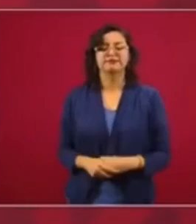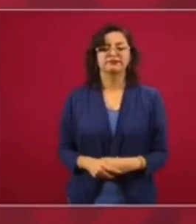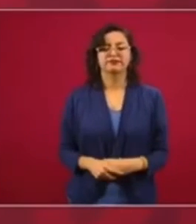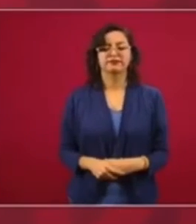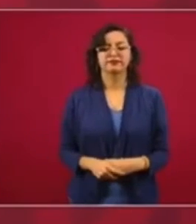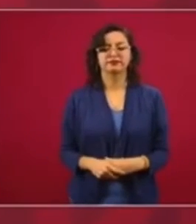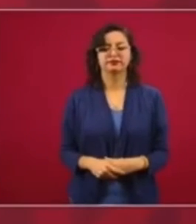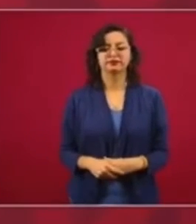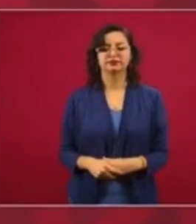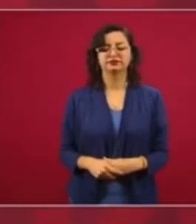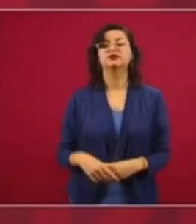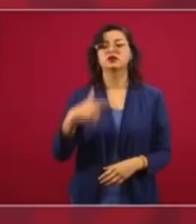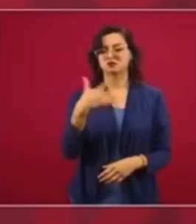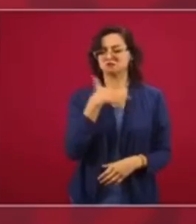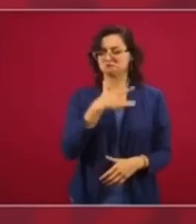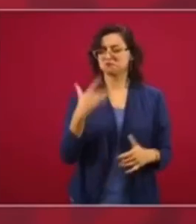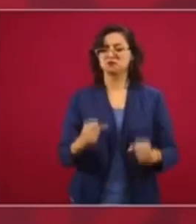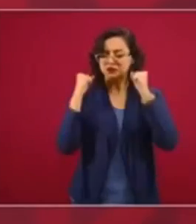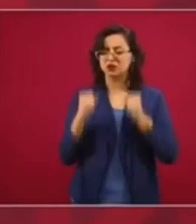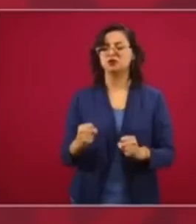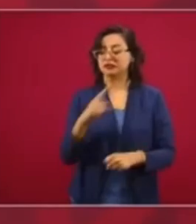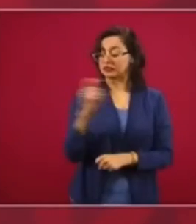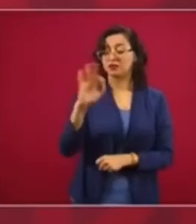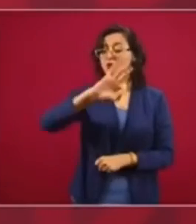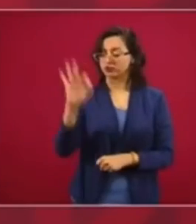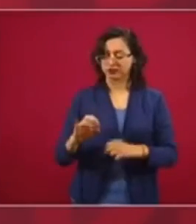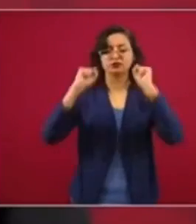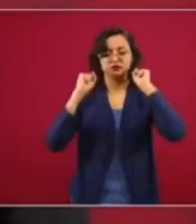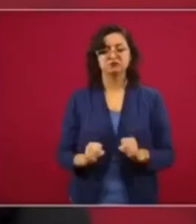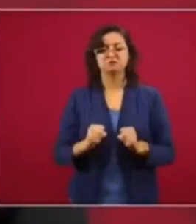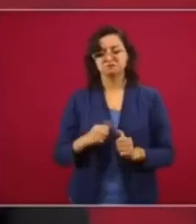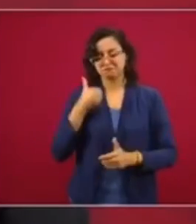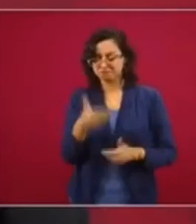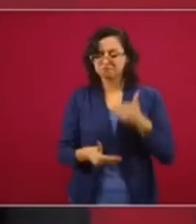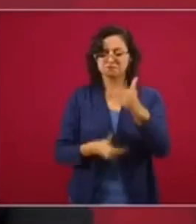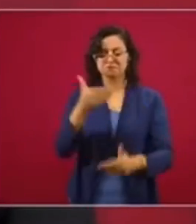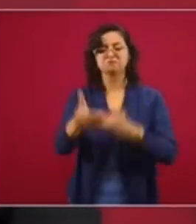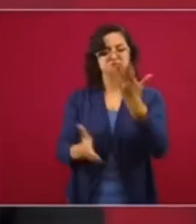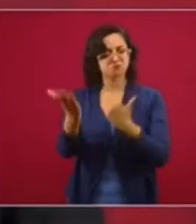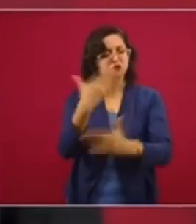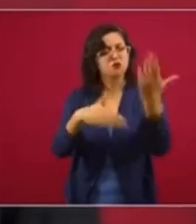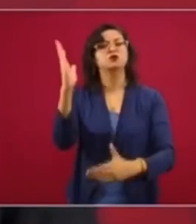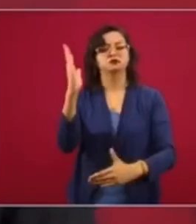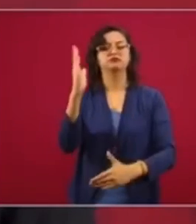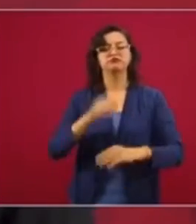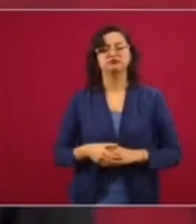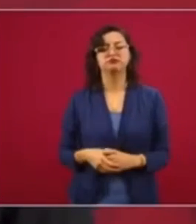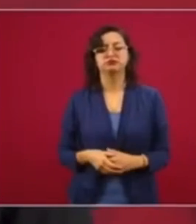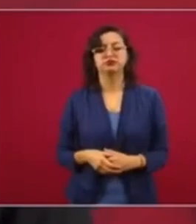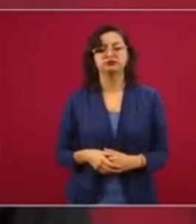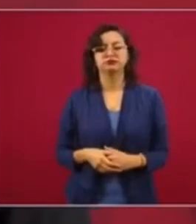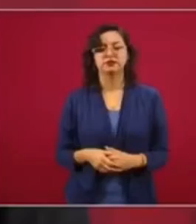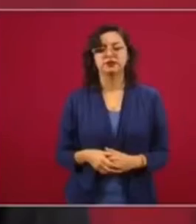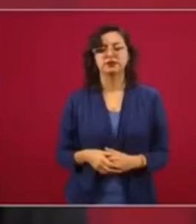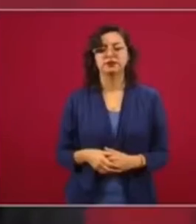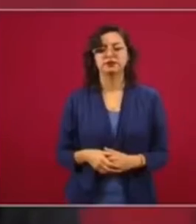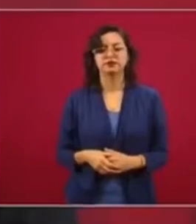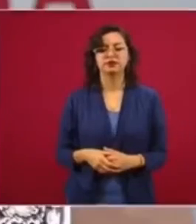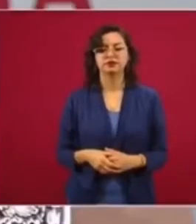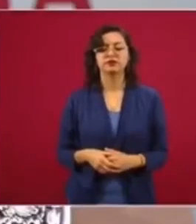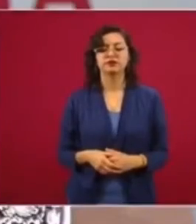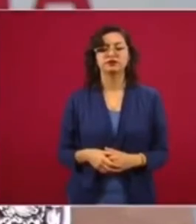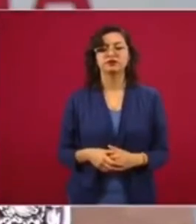Yo estoy seguro, absolutamente seguro, que vamos a salir adelante. Lo